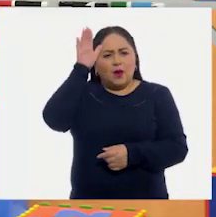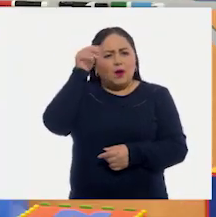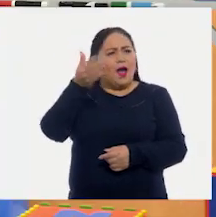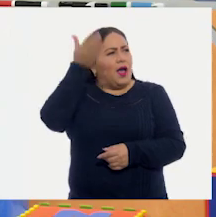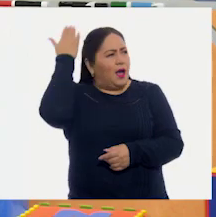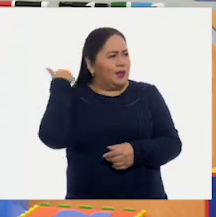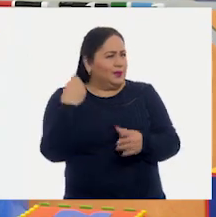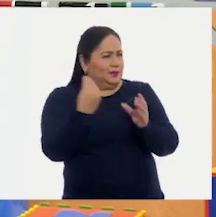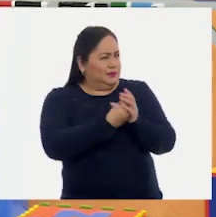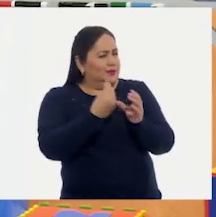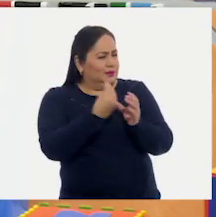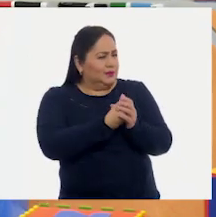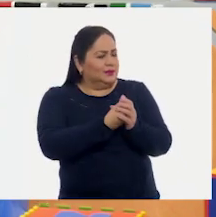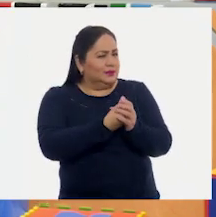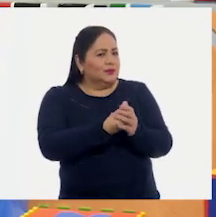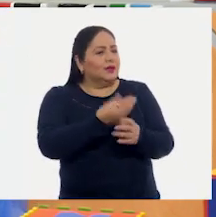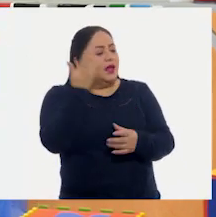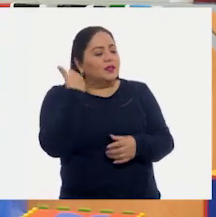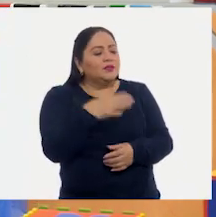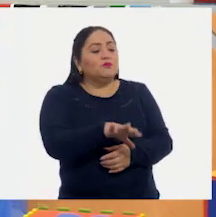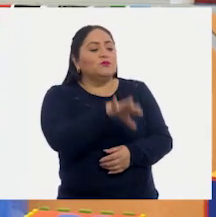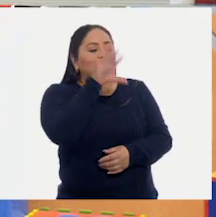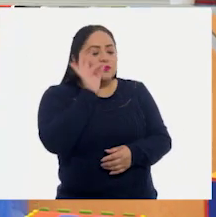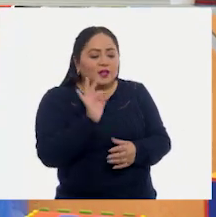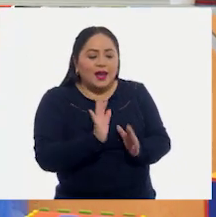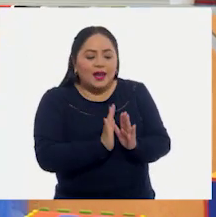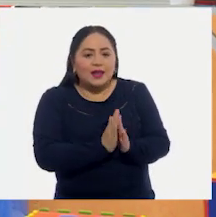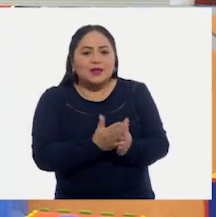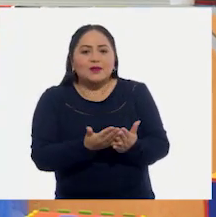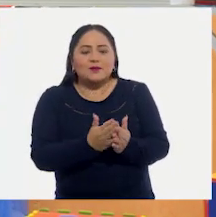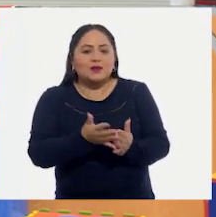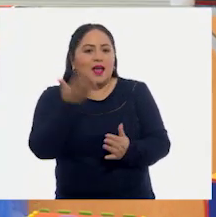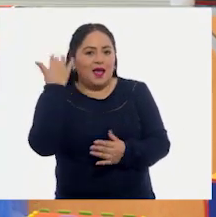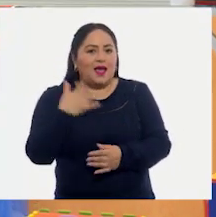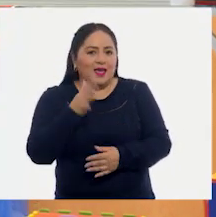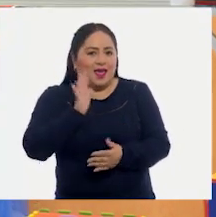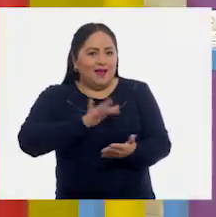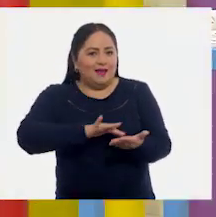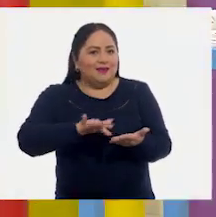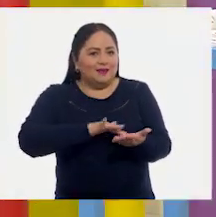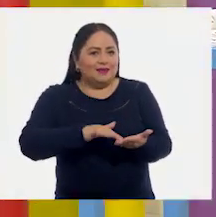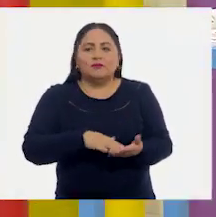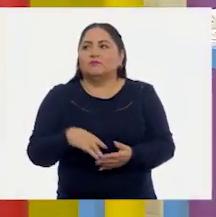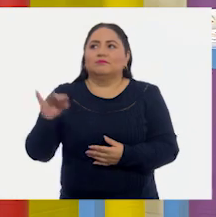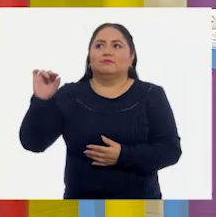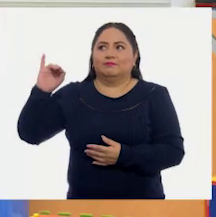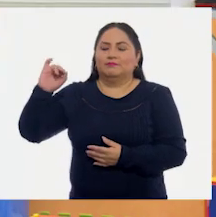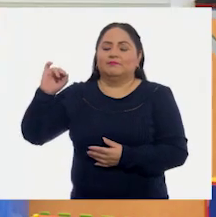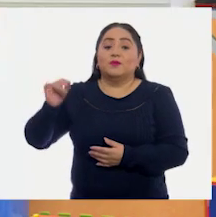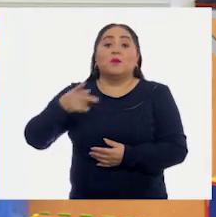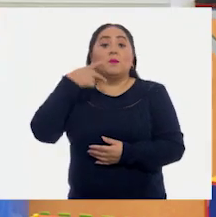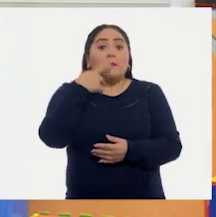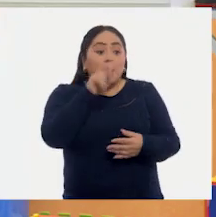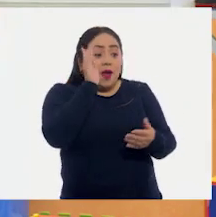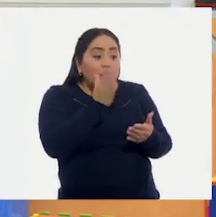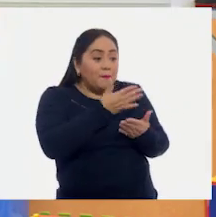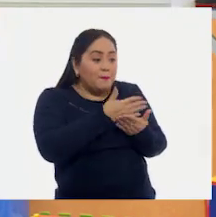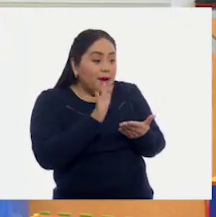clase anterior seleccionamos libros que ya habíamos leído? Sí. en